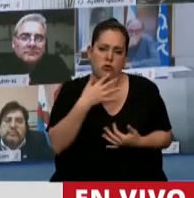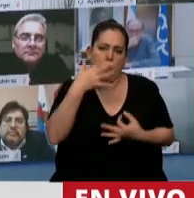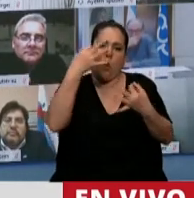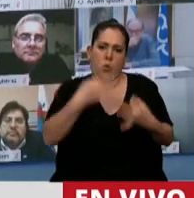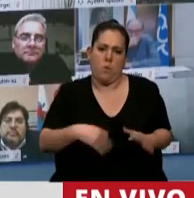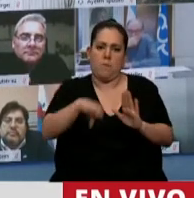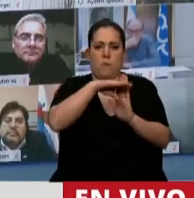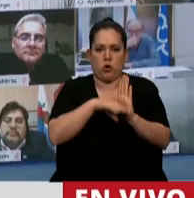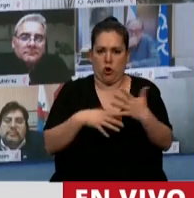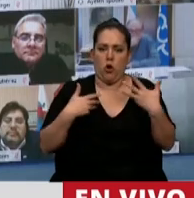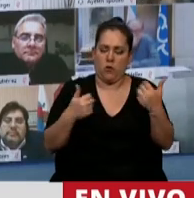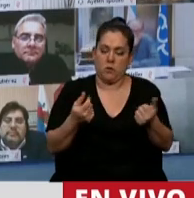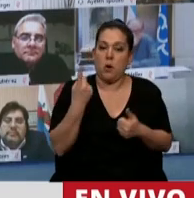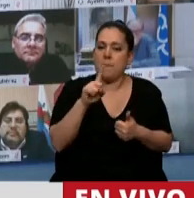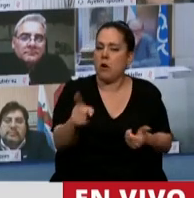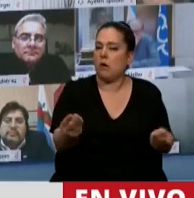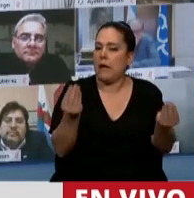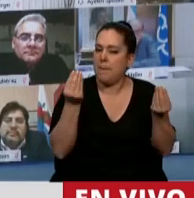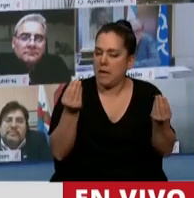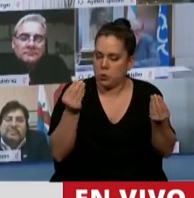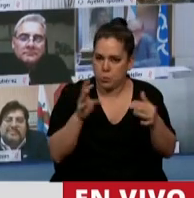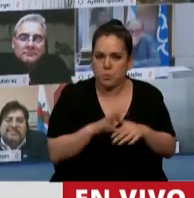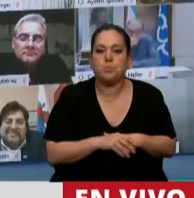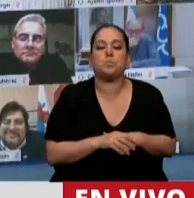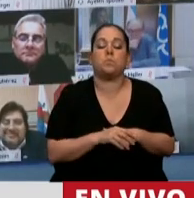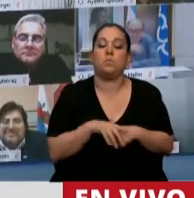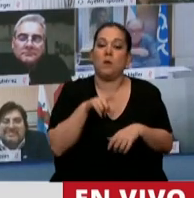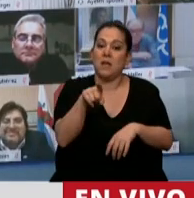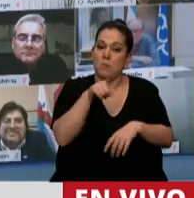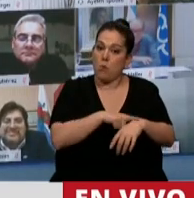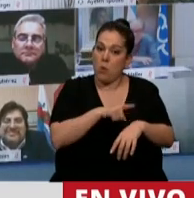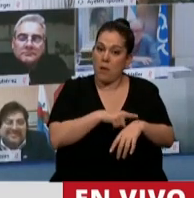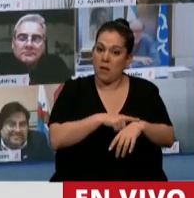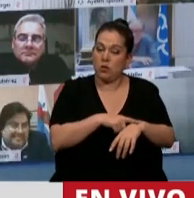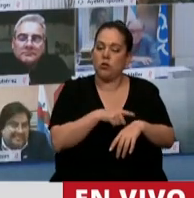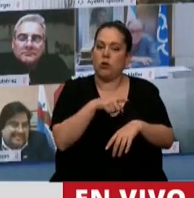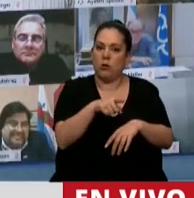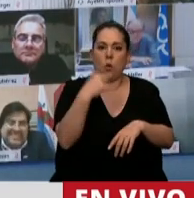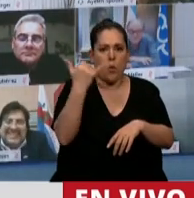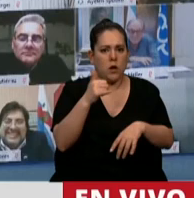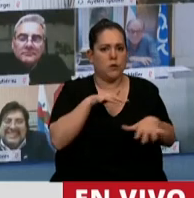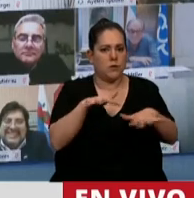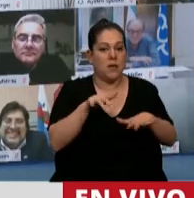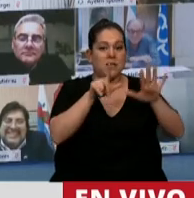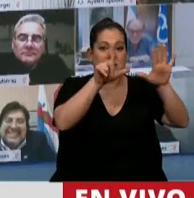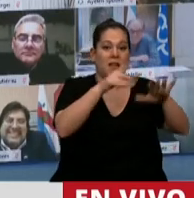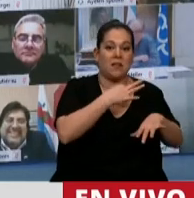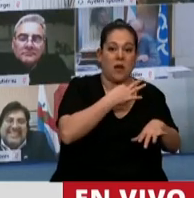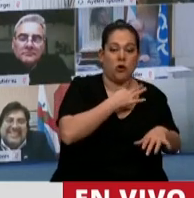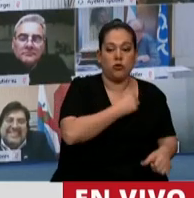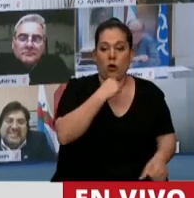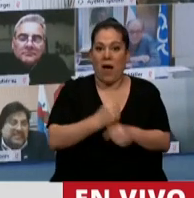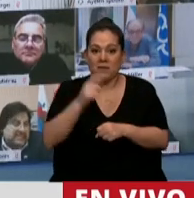Pero qué es que ocurrió, en ese interín pasaron algunos hechos desde el 7 de agosto hasta hoy